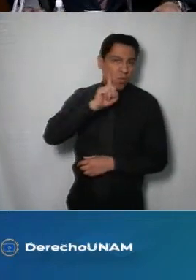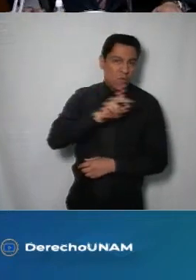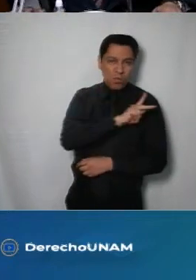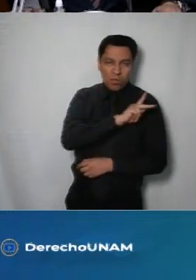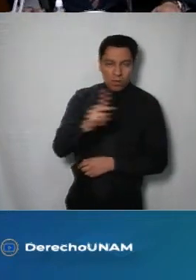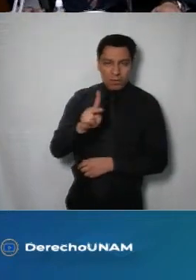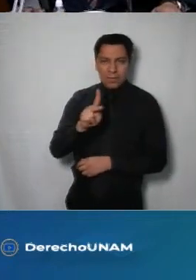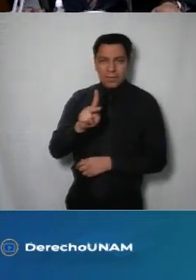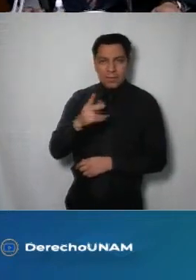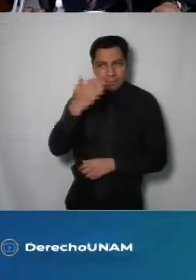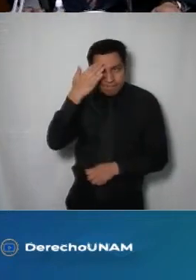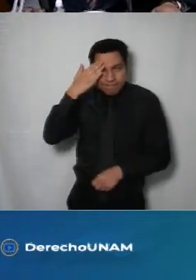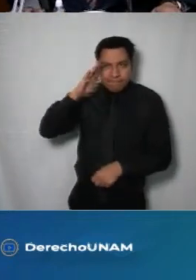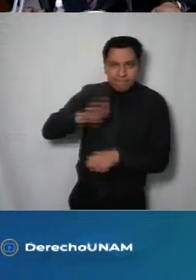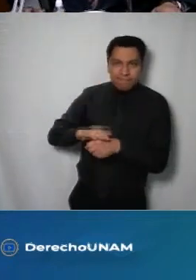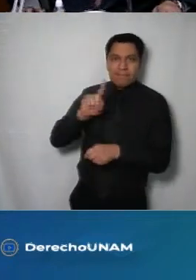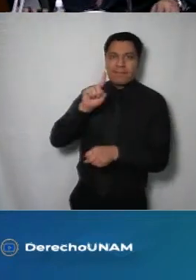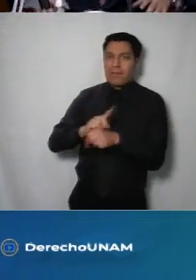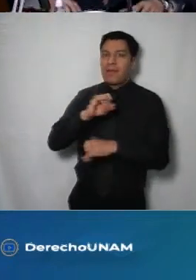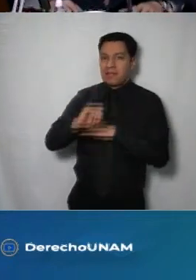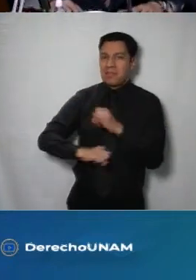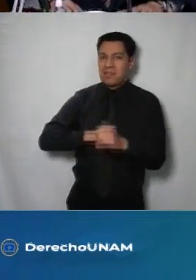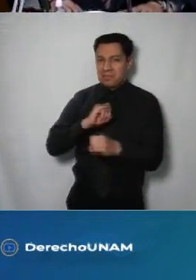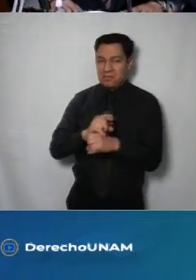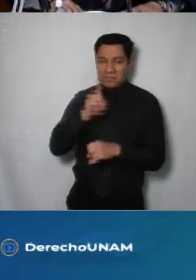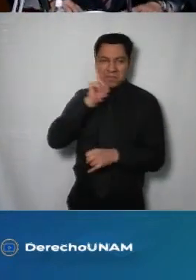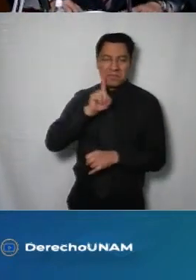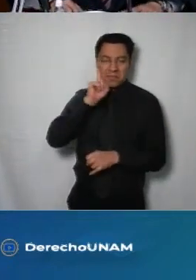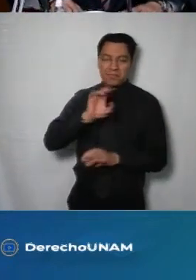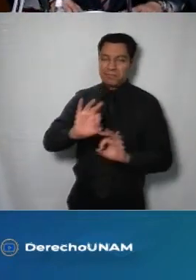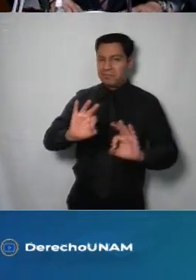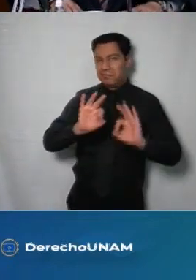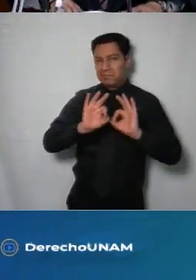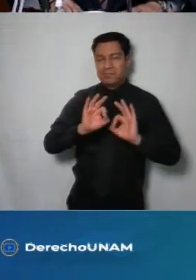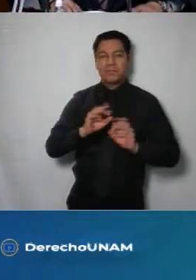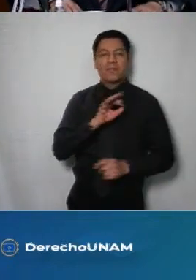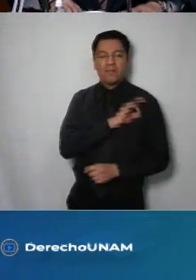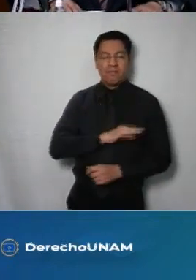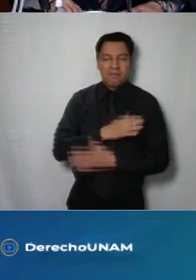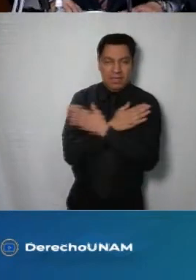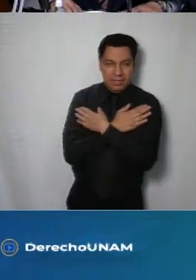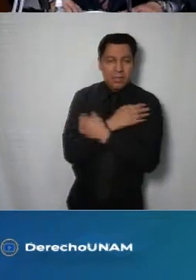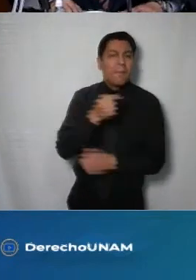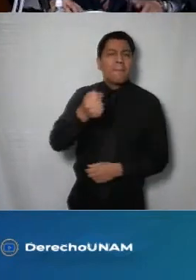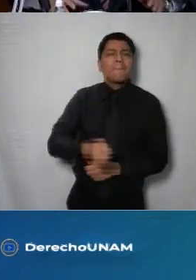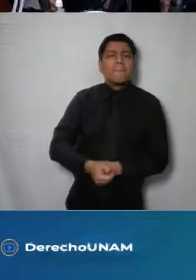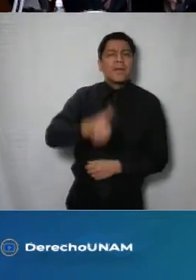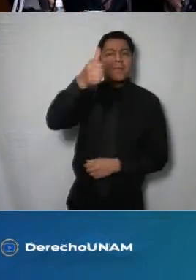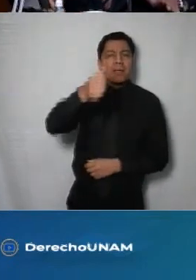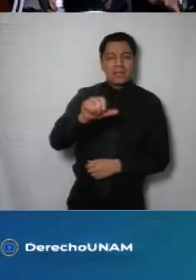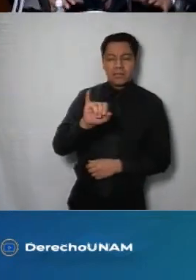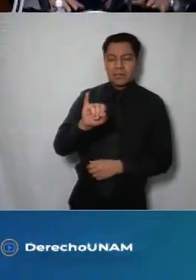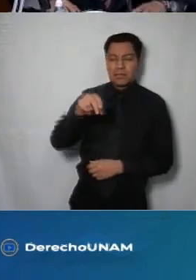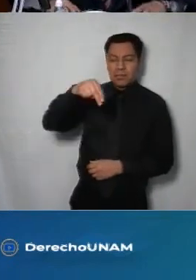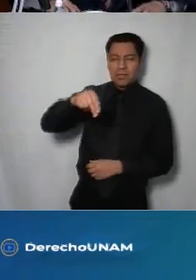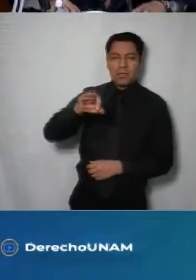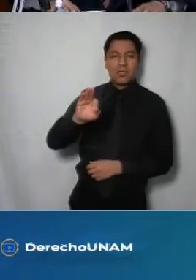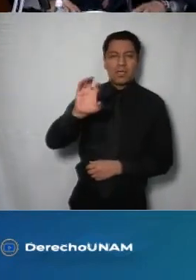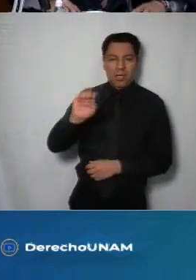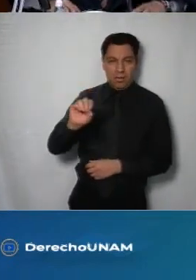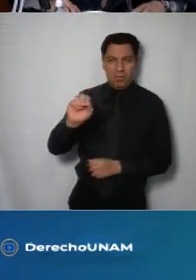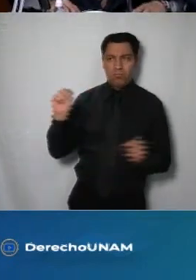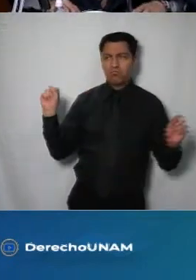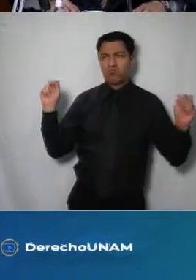todo lo hecho pero sí lo deseamos en la mañana por primera vez el instituto en sus 18 años celebra una